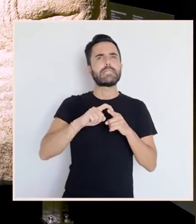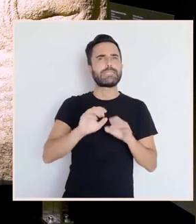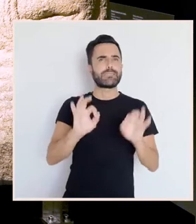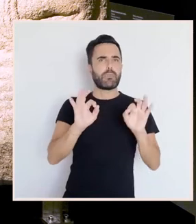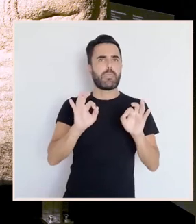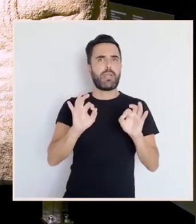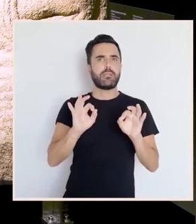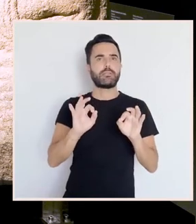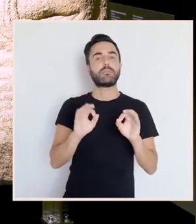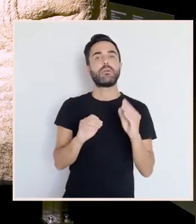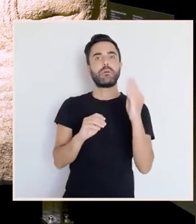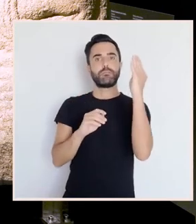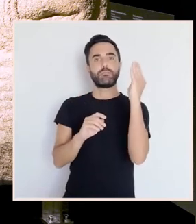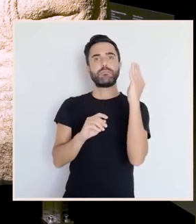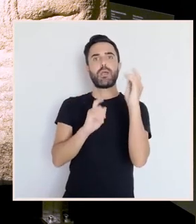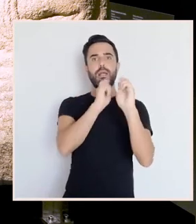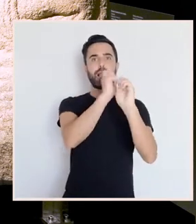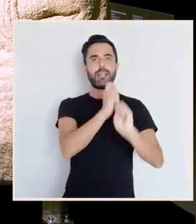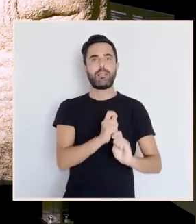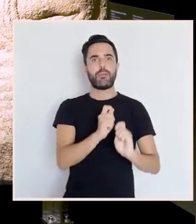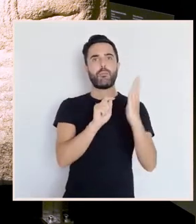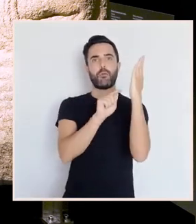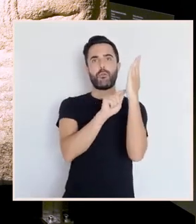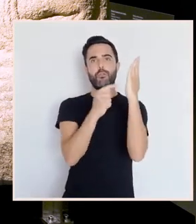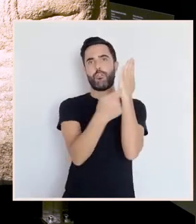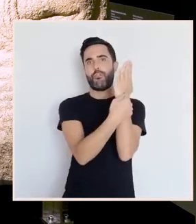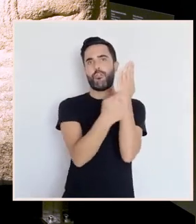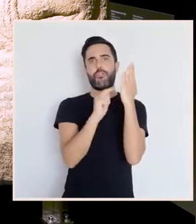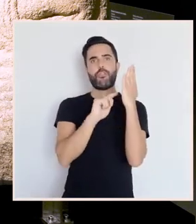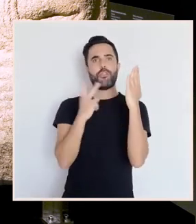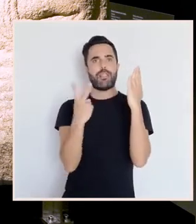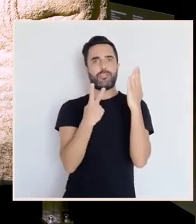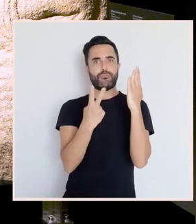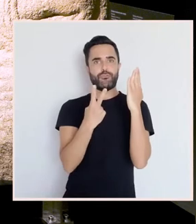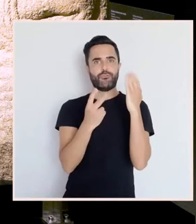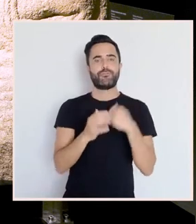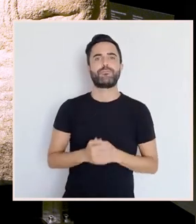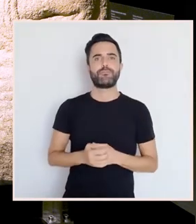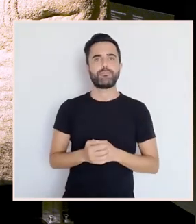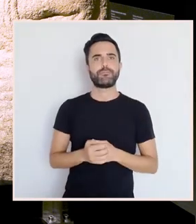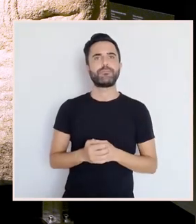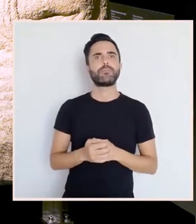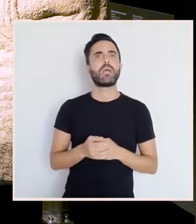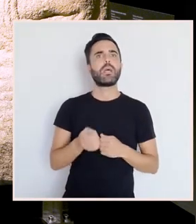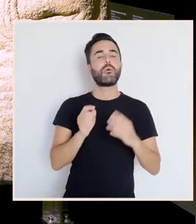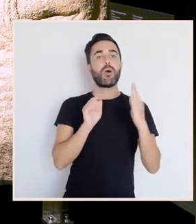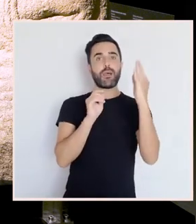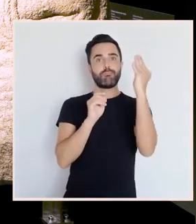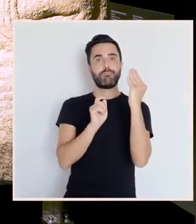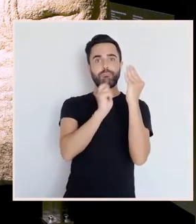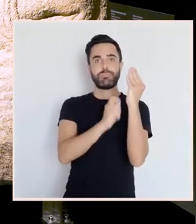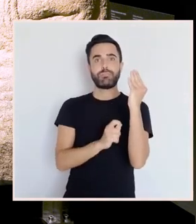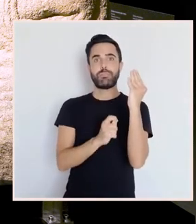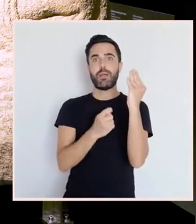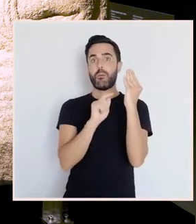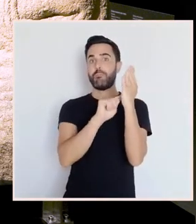está traballada, como veremos, polas dúas caras. Solamente coñecemos tres estelas bifrontes para en